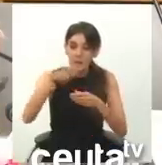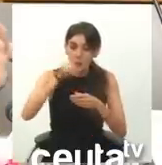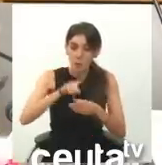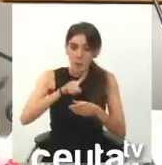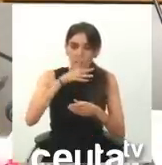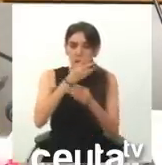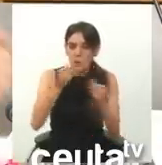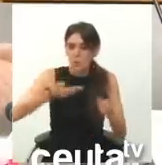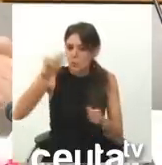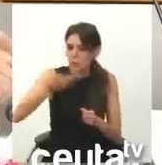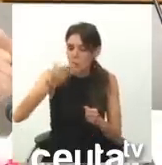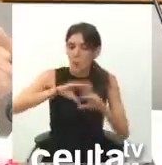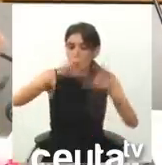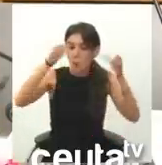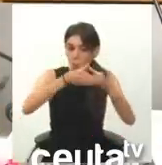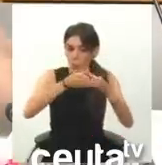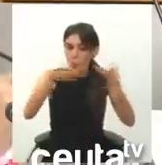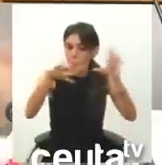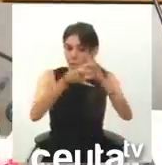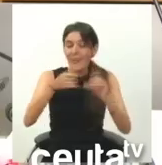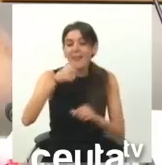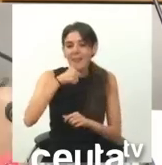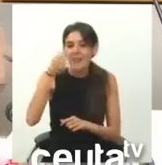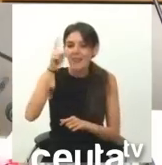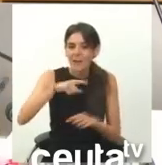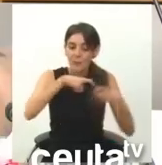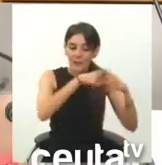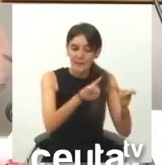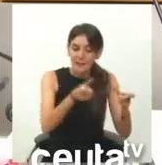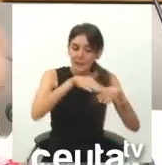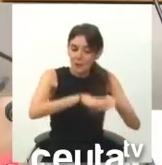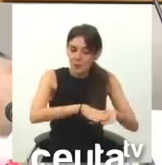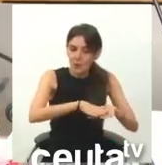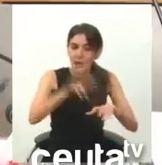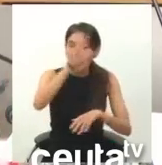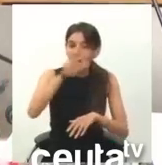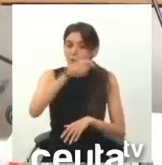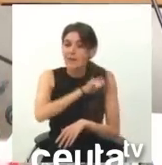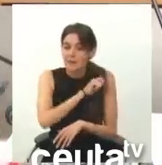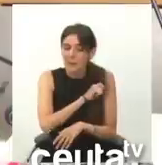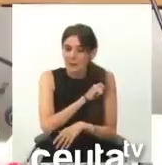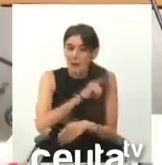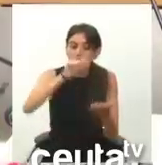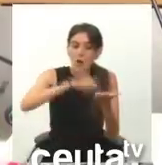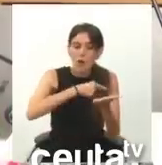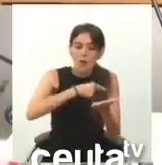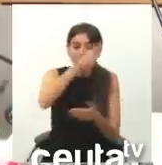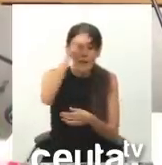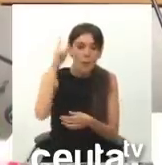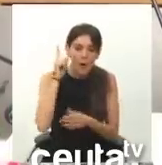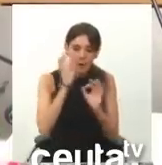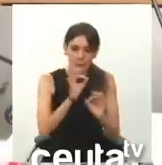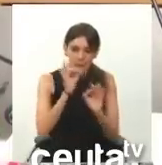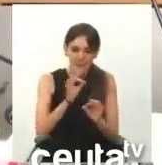indisoluble unidad. Ceuta como parte integrante de la Nación Española. Lo firma el rey Juan Carlos I.